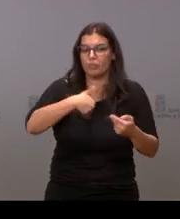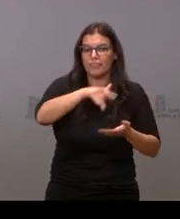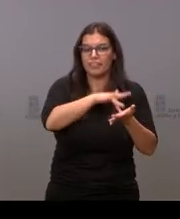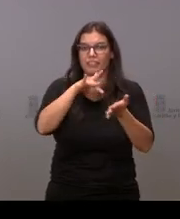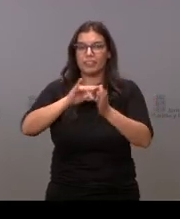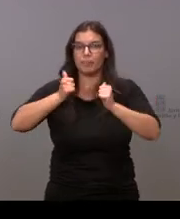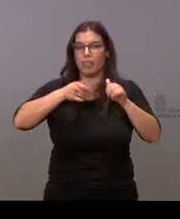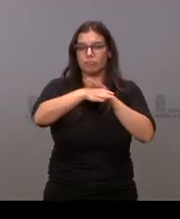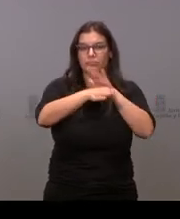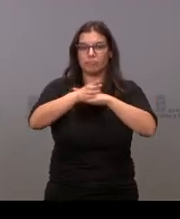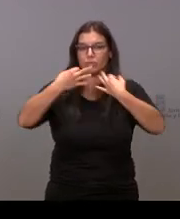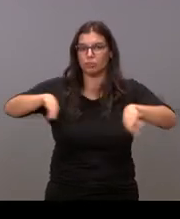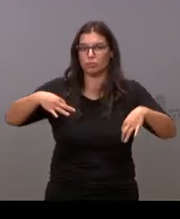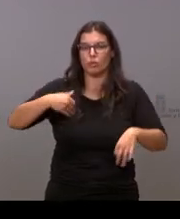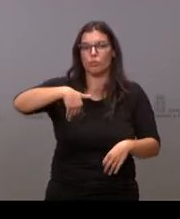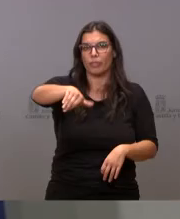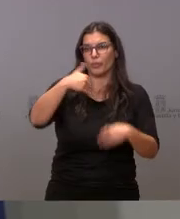esto llegue a su fin gracias